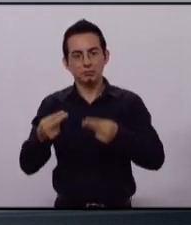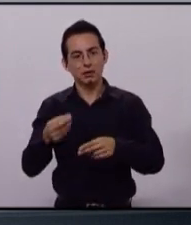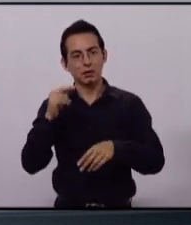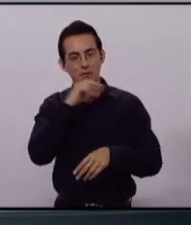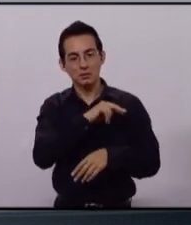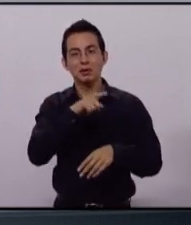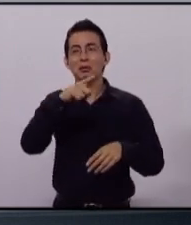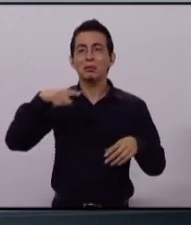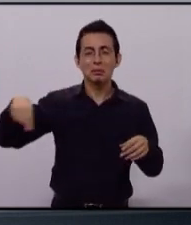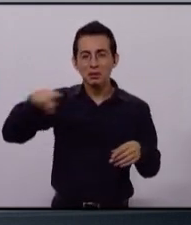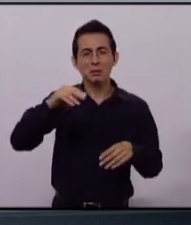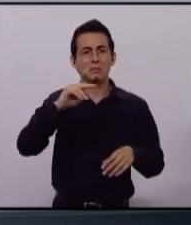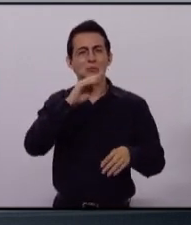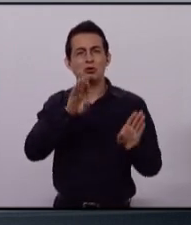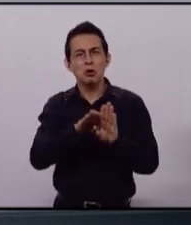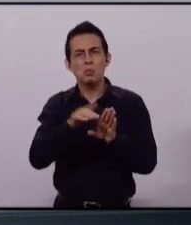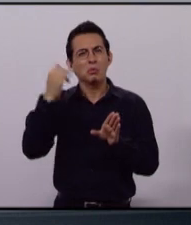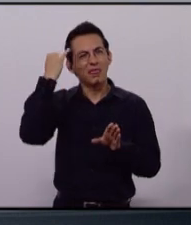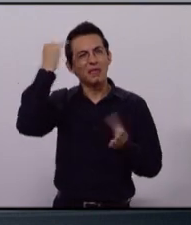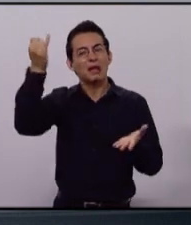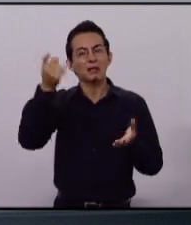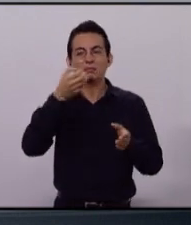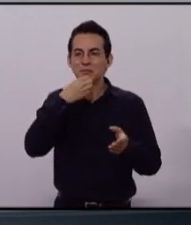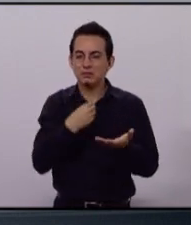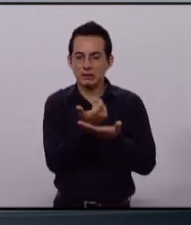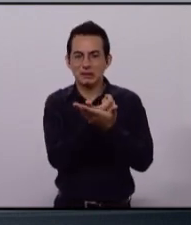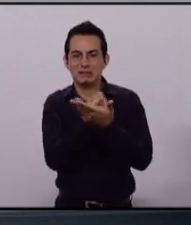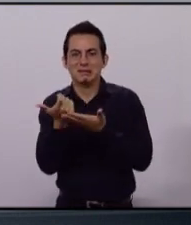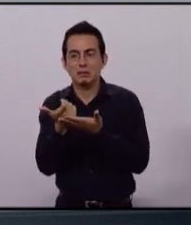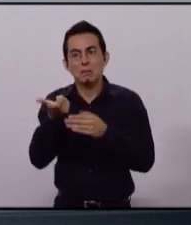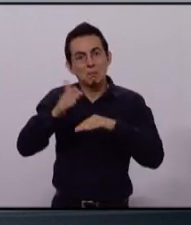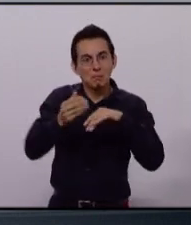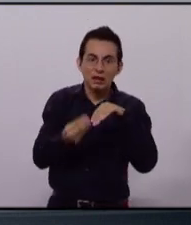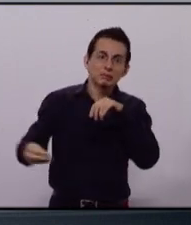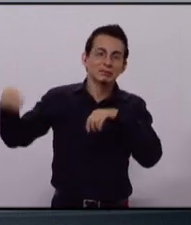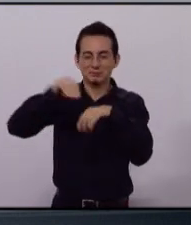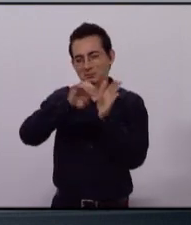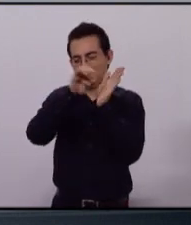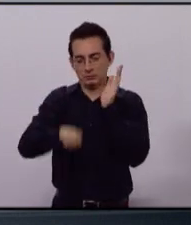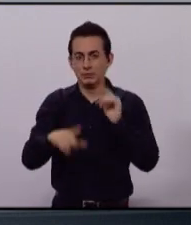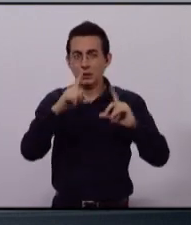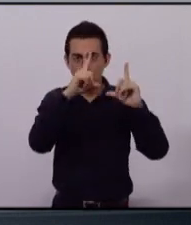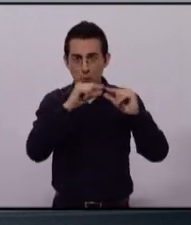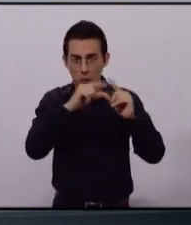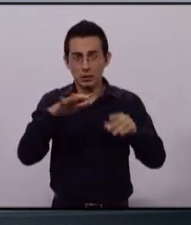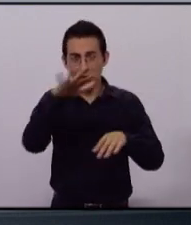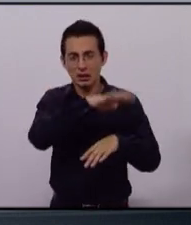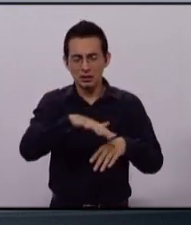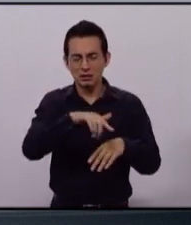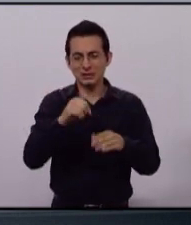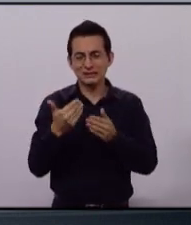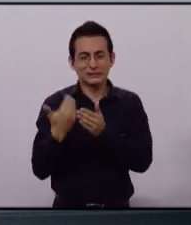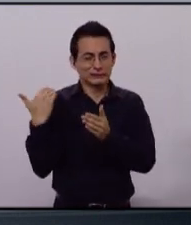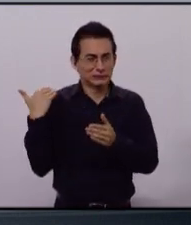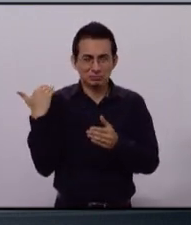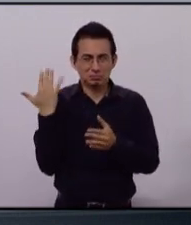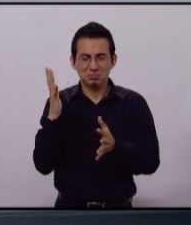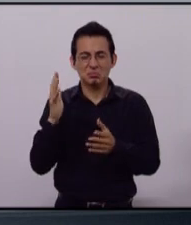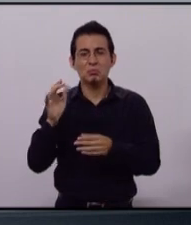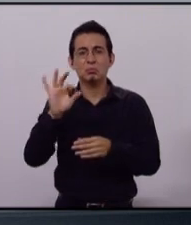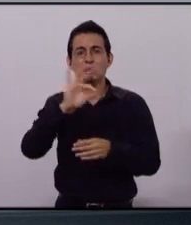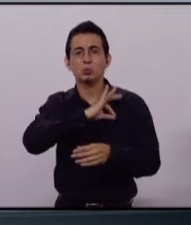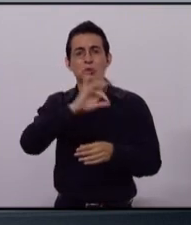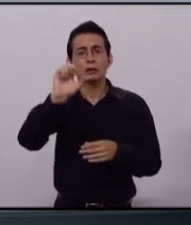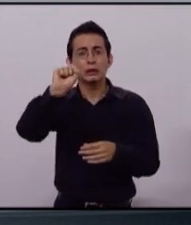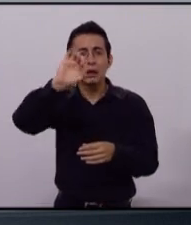es incrementando la nómina de los municipios. Por ejemplo, la de Zapopan se ha incrementado en los últimos años en